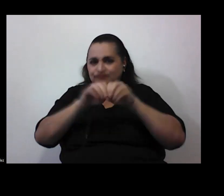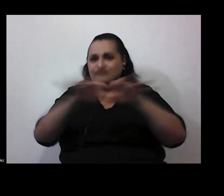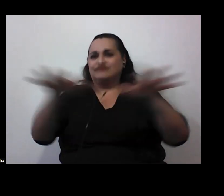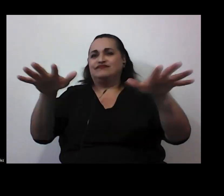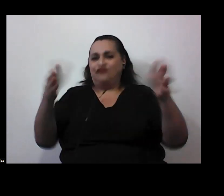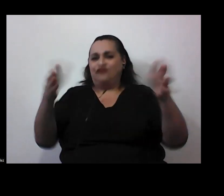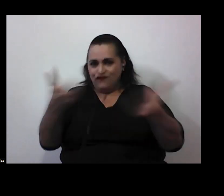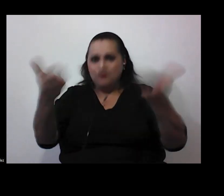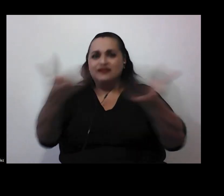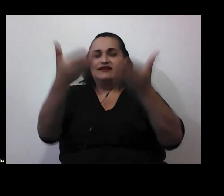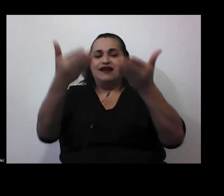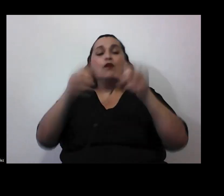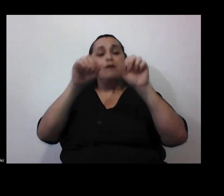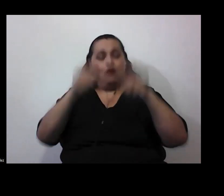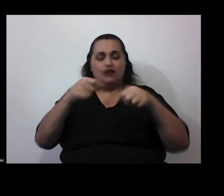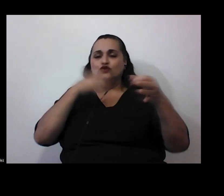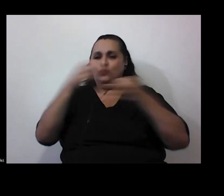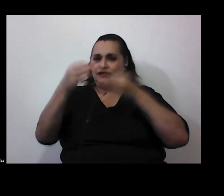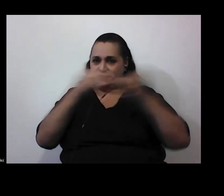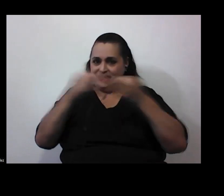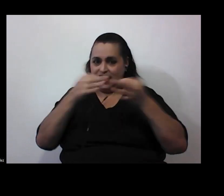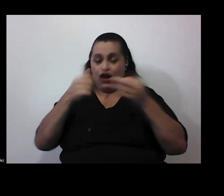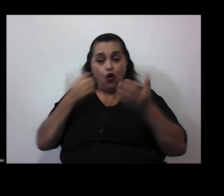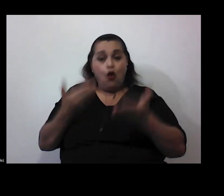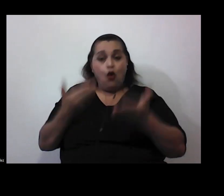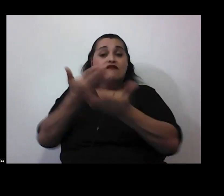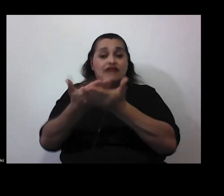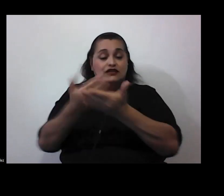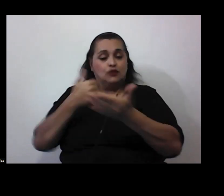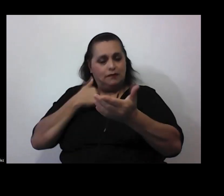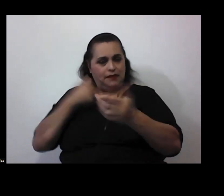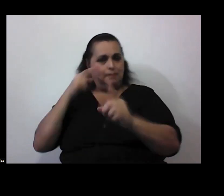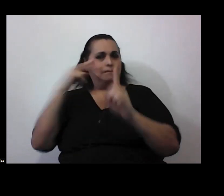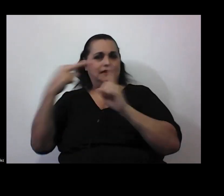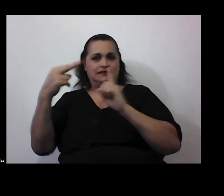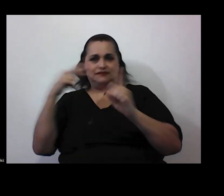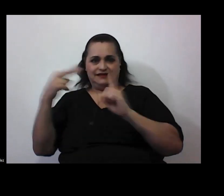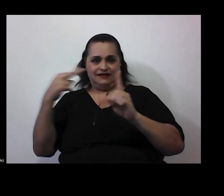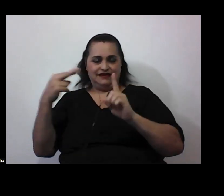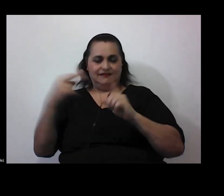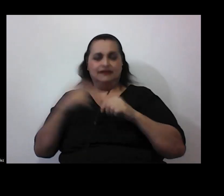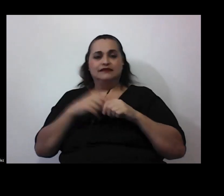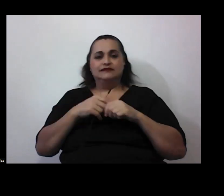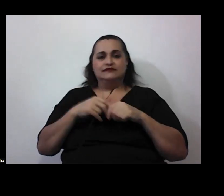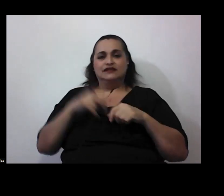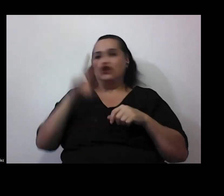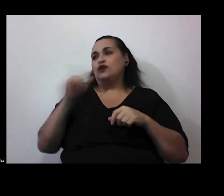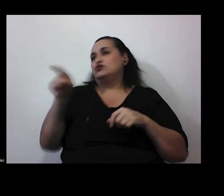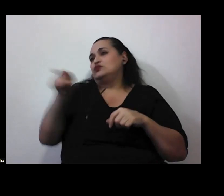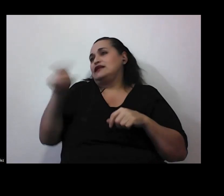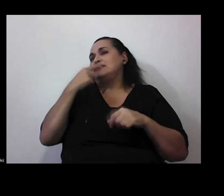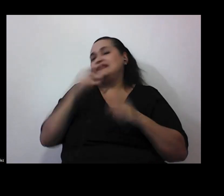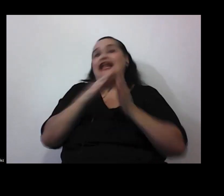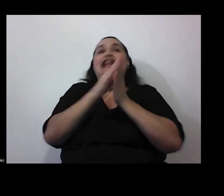fomentarlo por eso yo explicité que lo que estoy ofreciendo es mi perspectiva entonces no es como si ustedes me dijeran un libro sobre